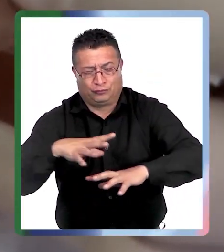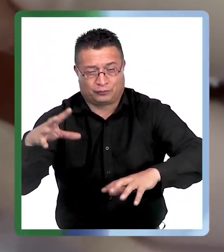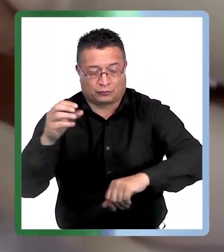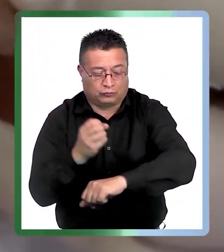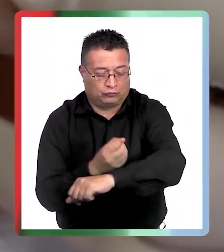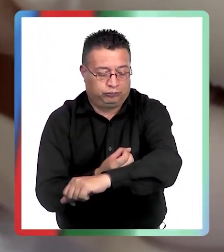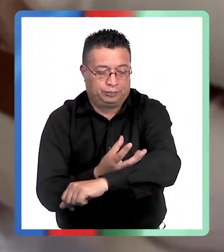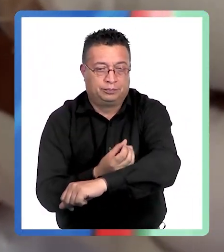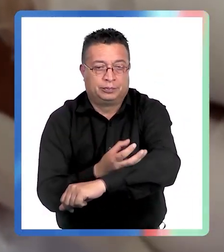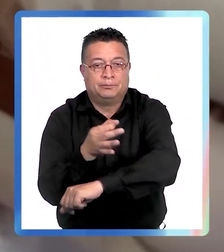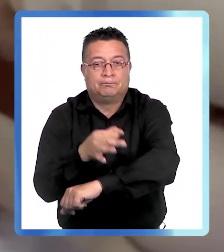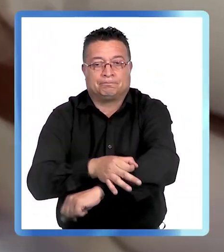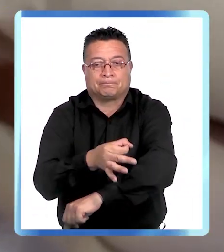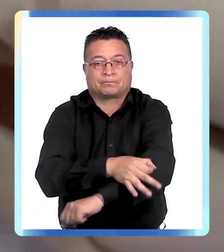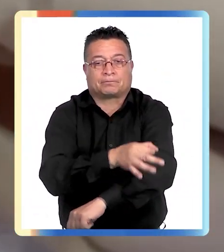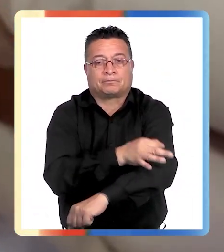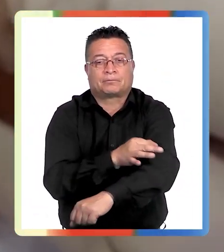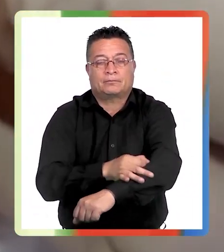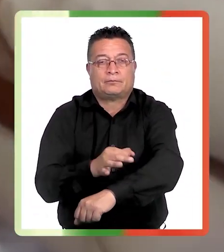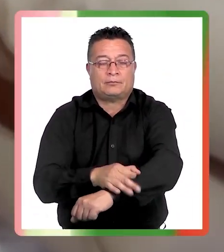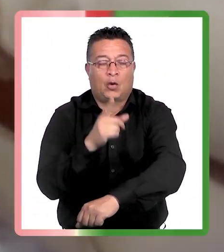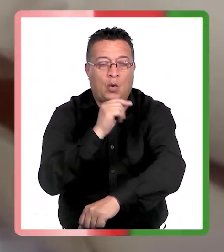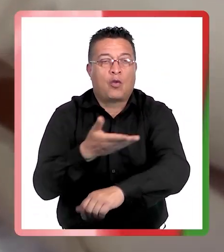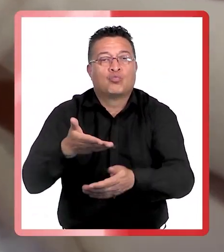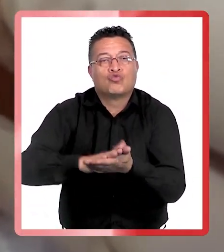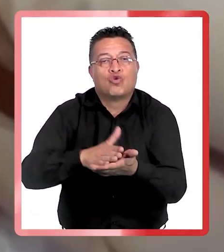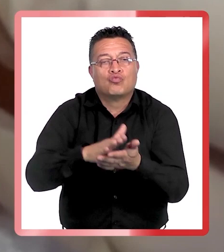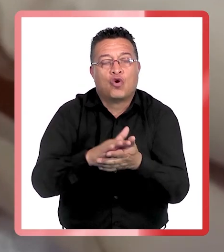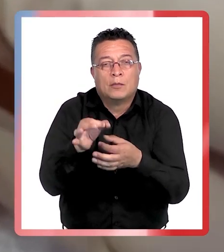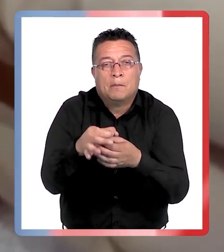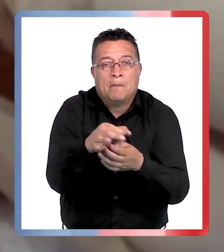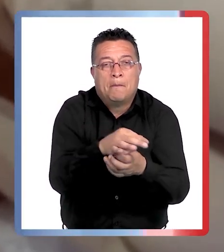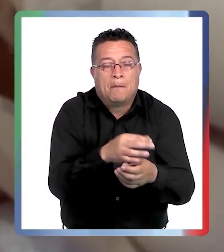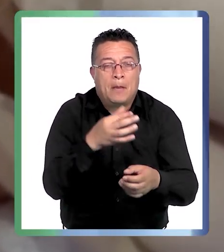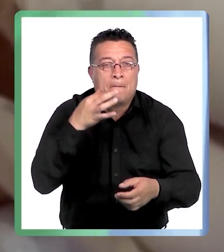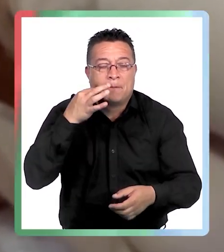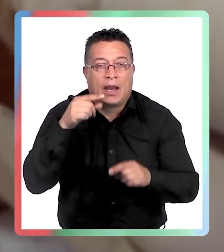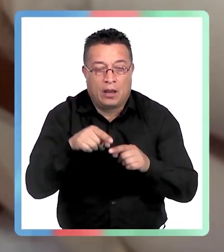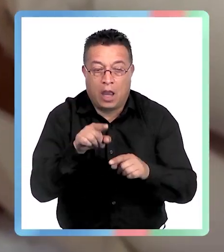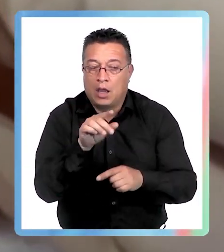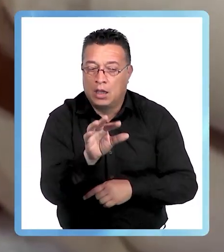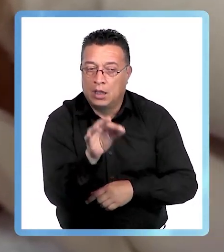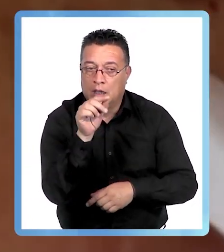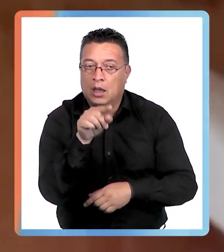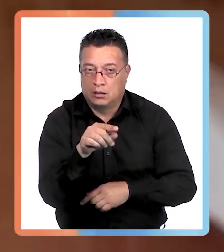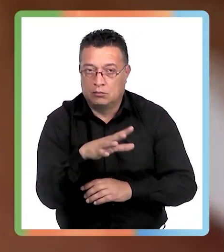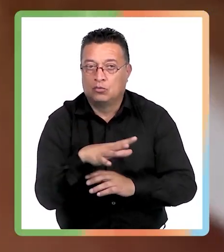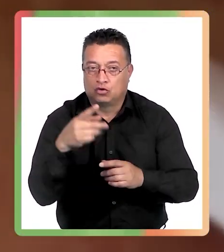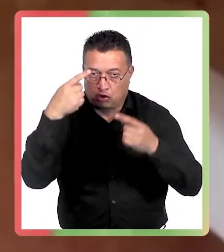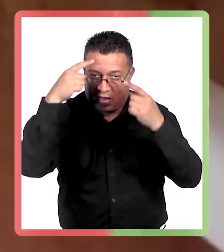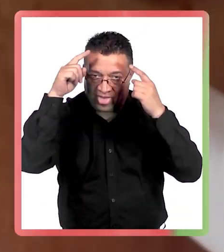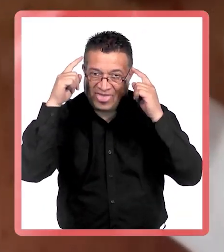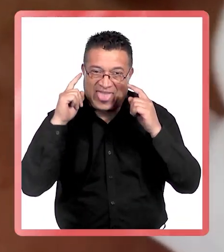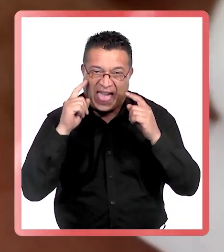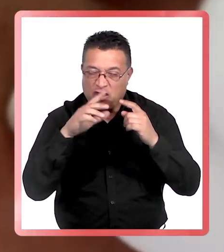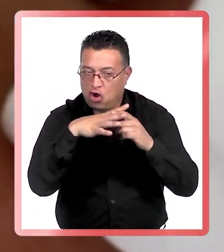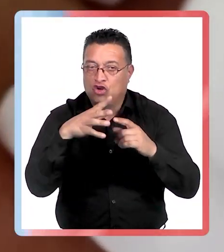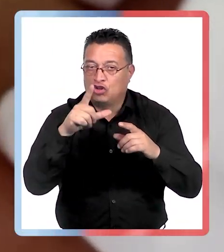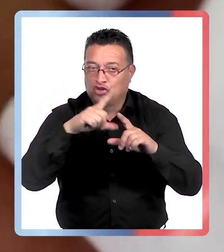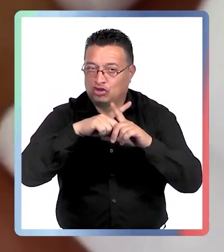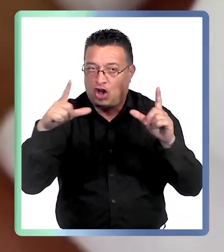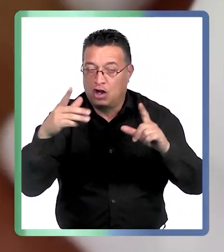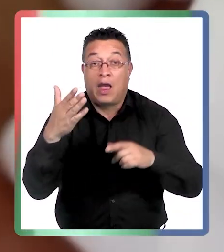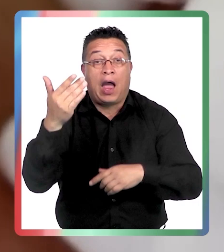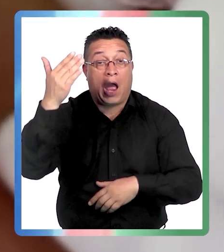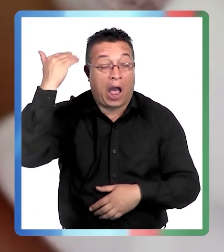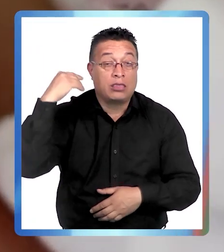melanocitos que uno tiene ahí ya, en el fondo, se murieron. Entonces eso es como, eso es un indicador de mucho daño solar acumulado. Lo que pasa es que